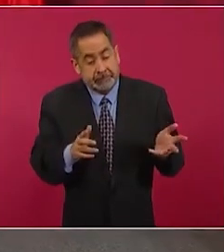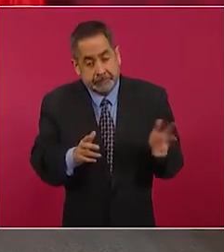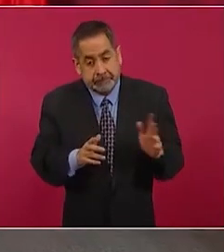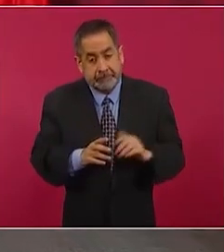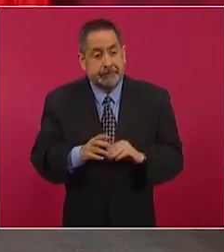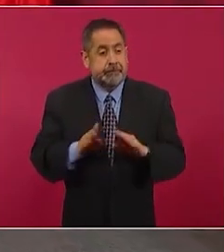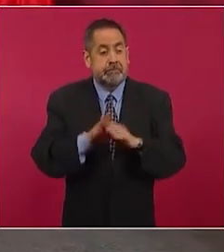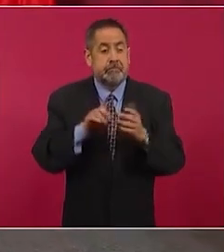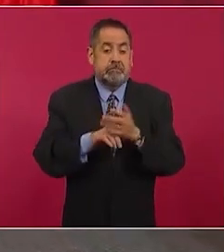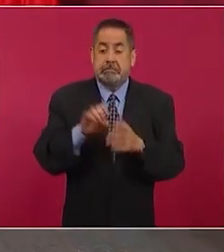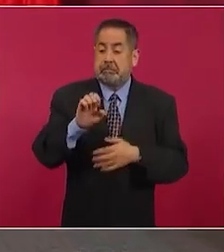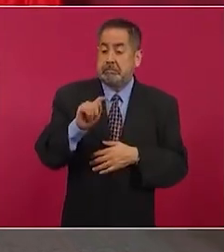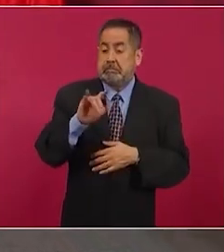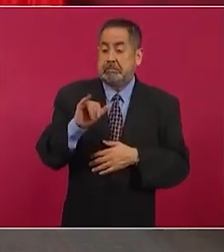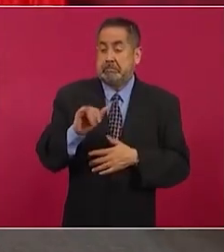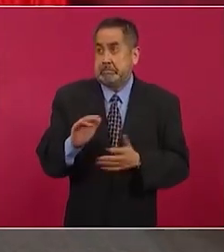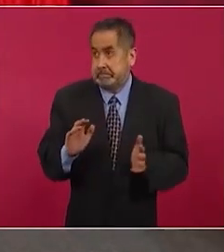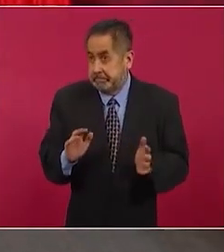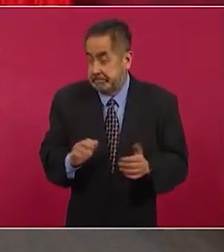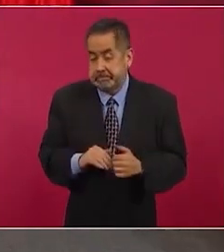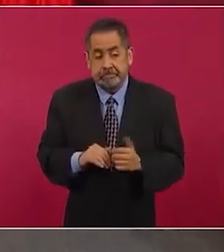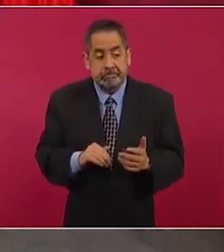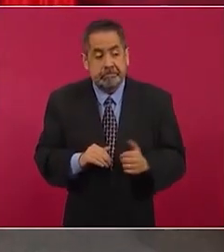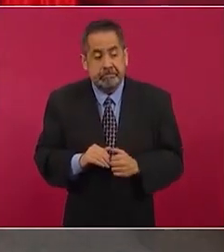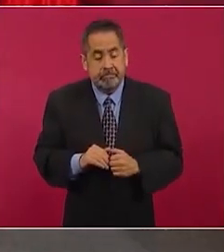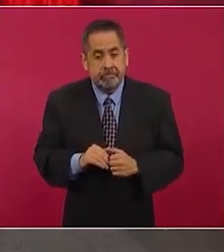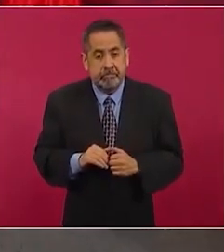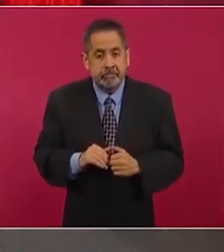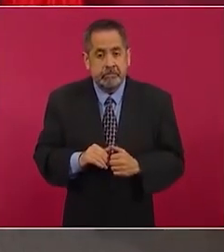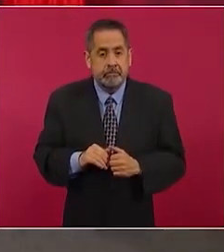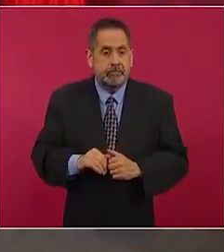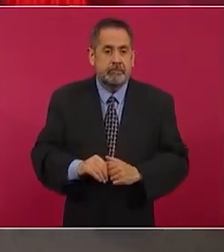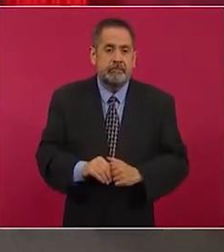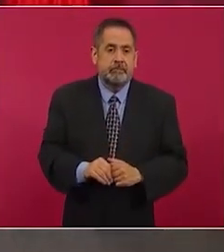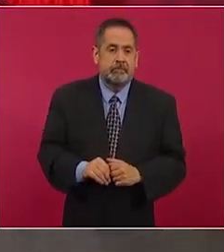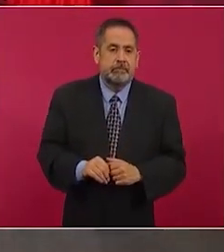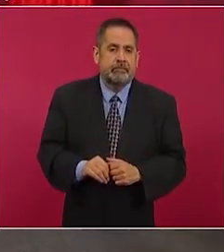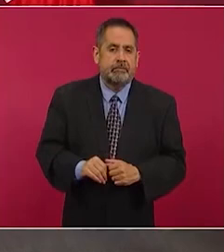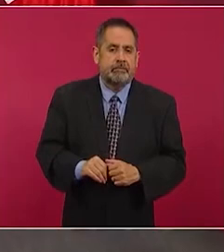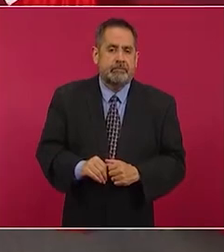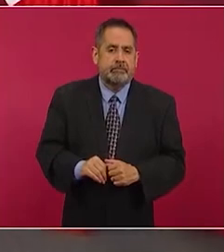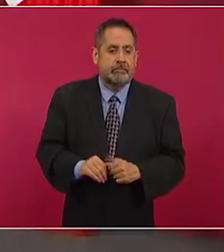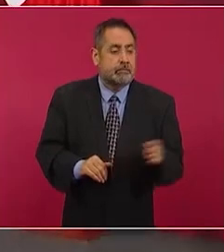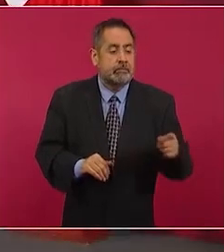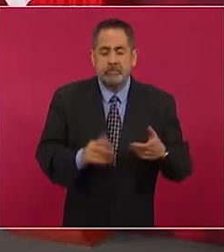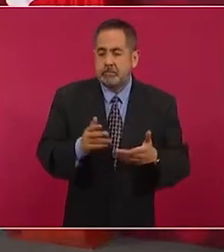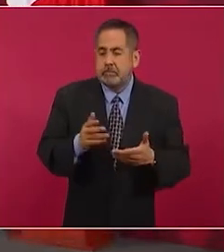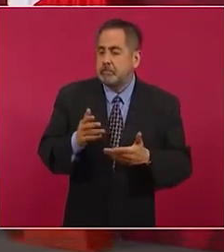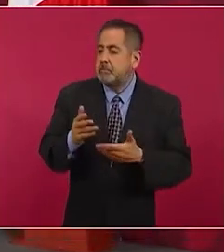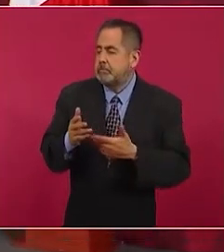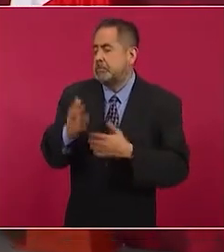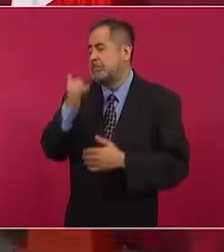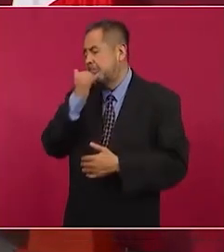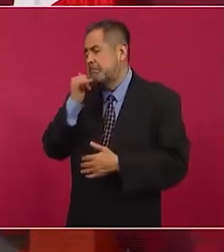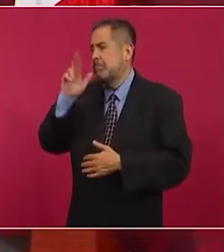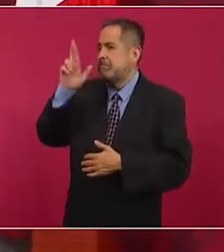con tanta ética, ofrezca disculpas.